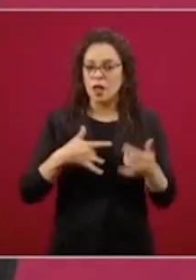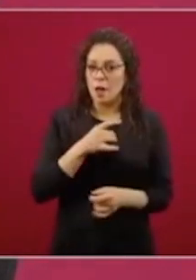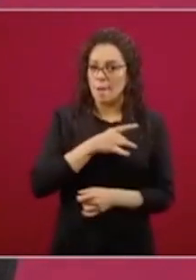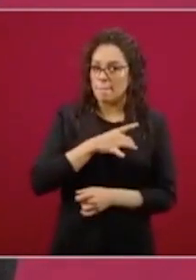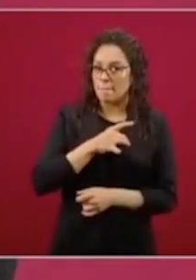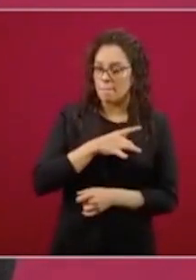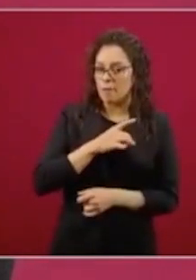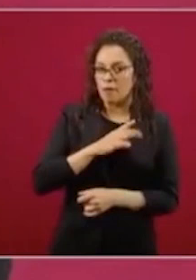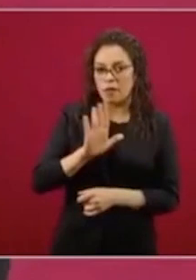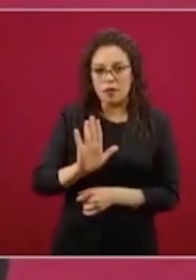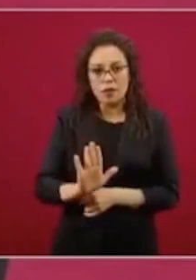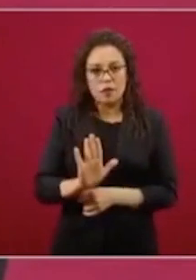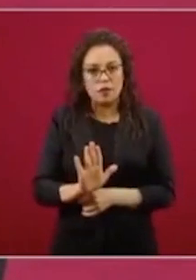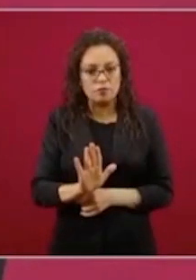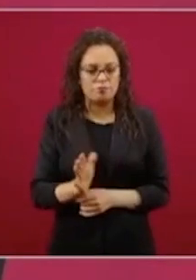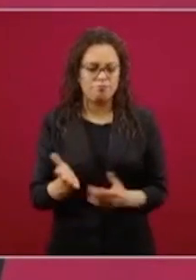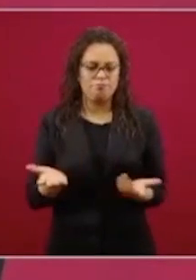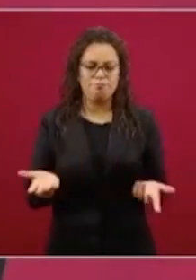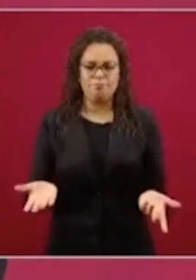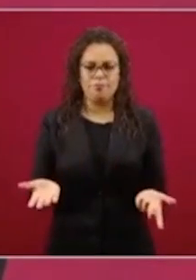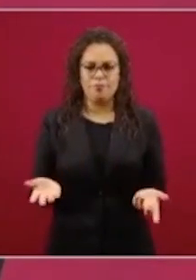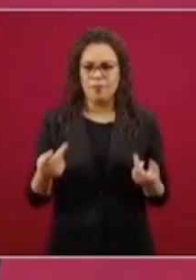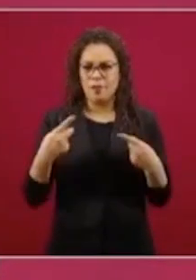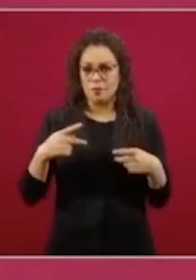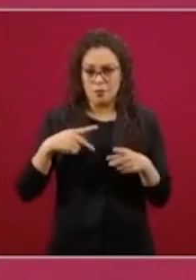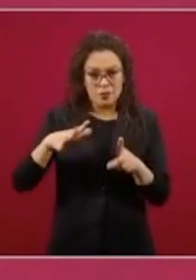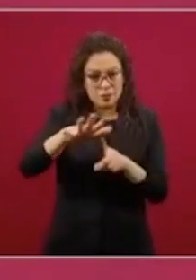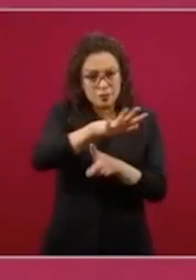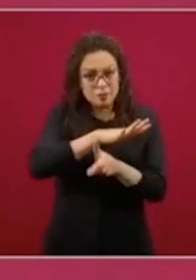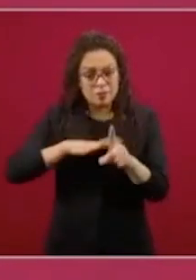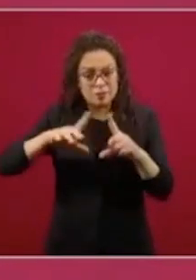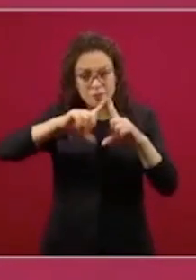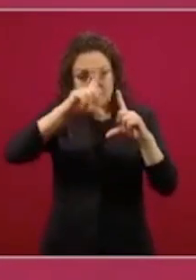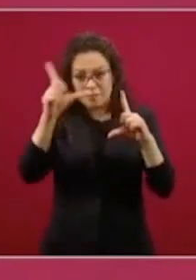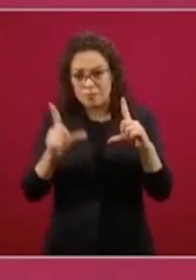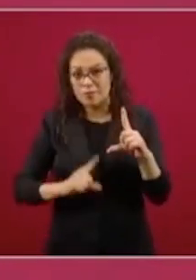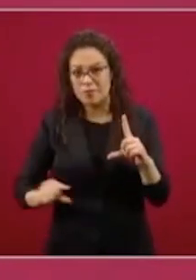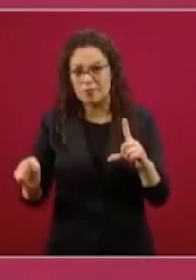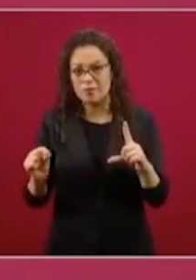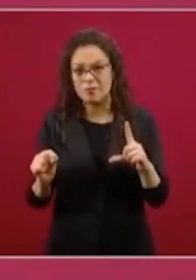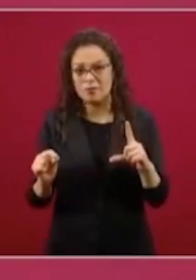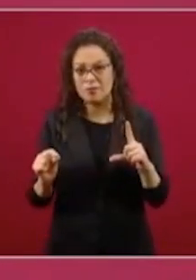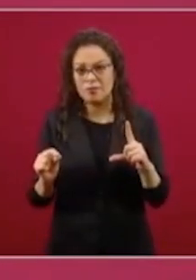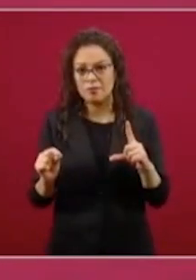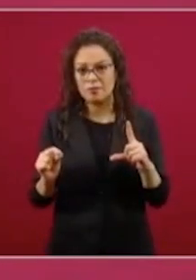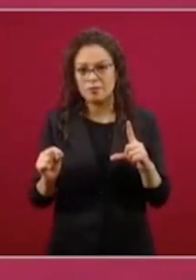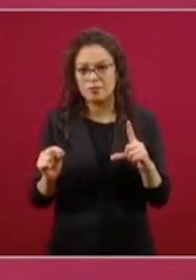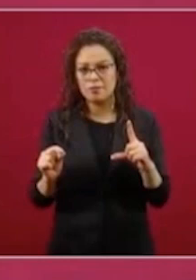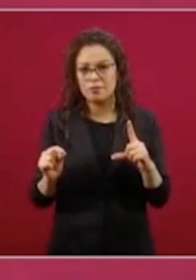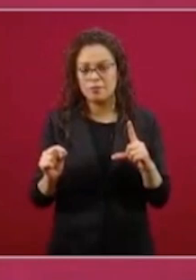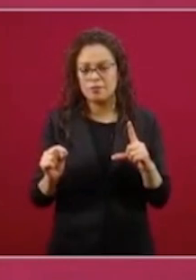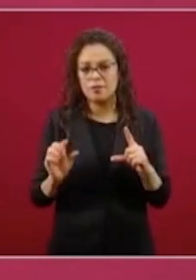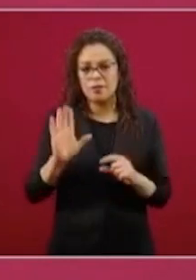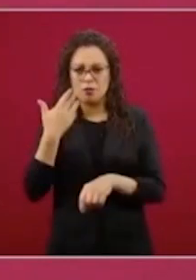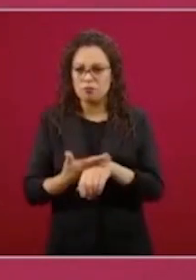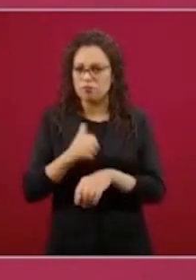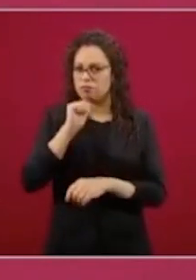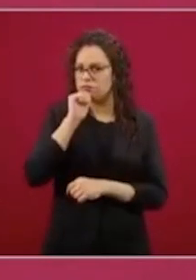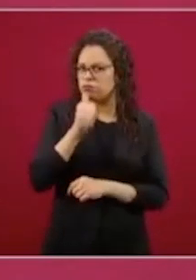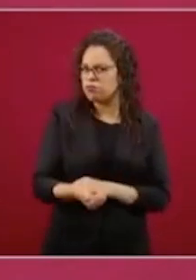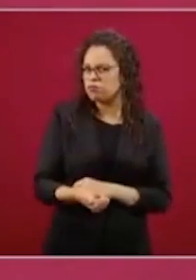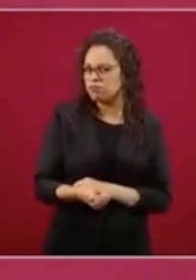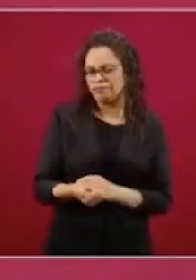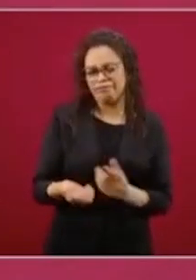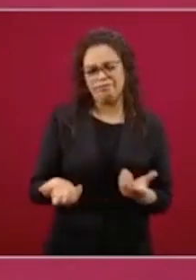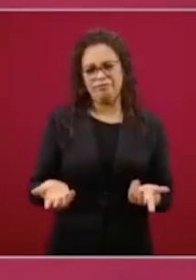a los ciudadanos como si no fuesen responsables y